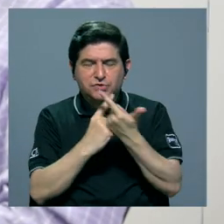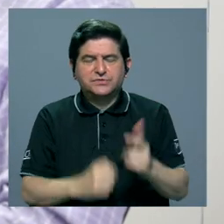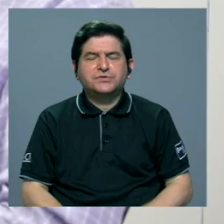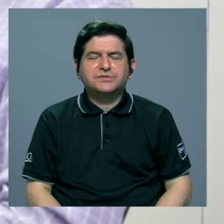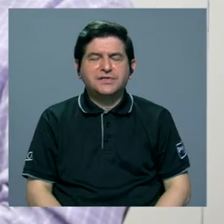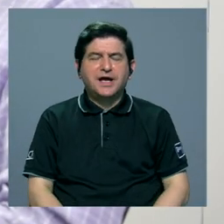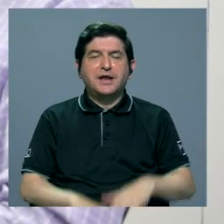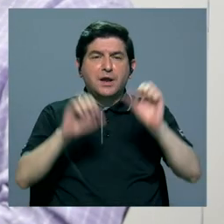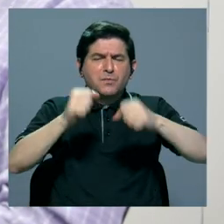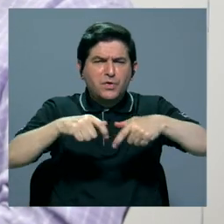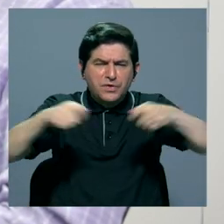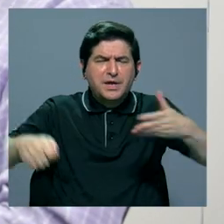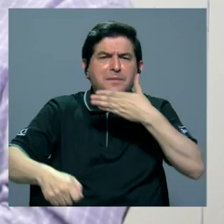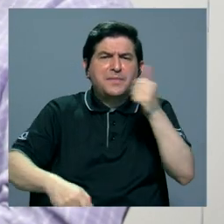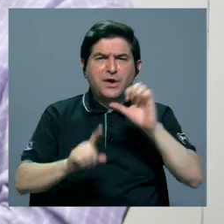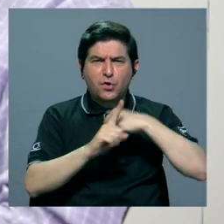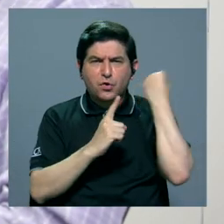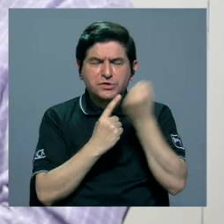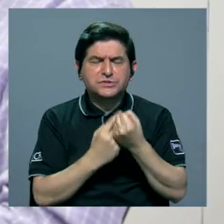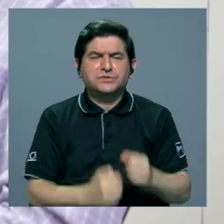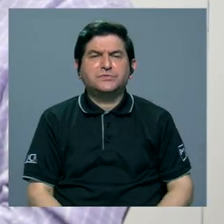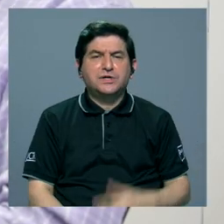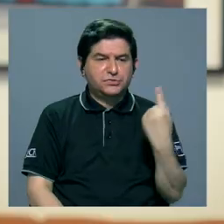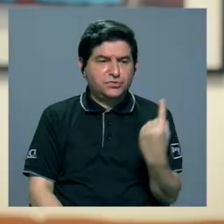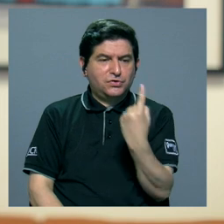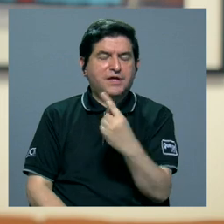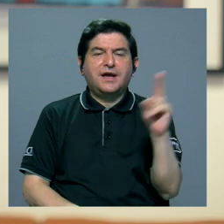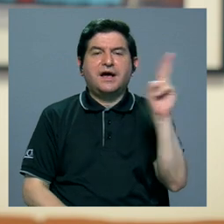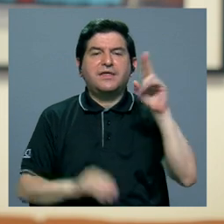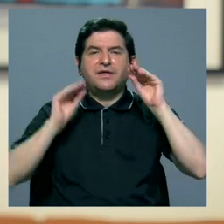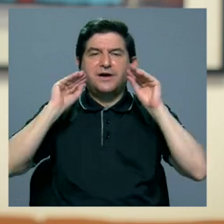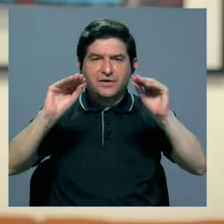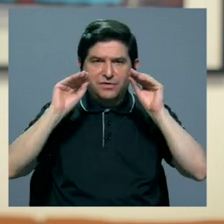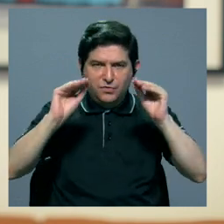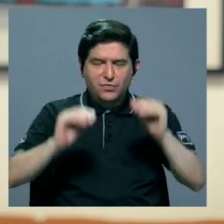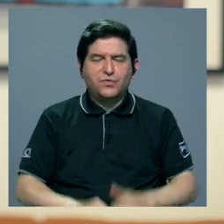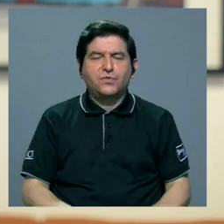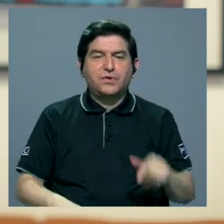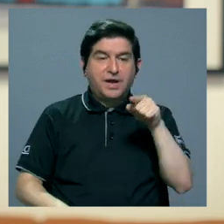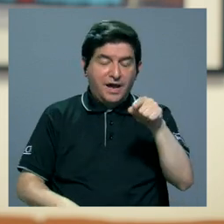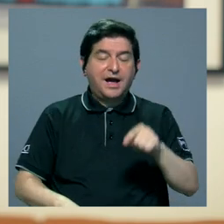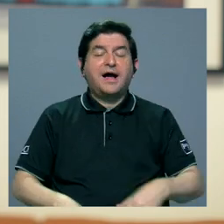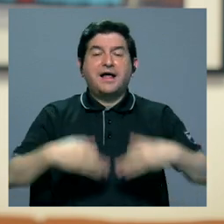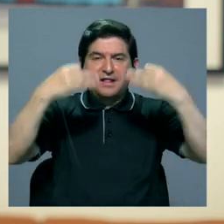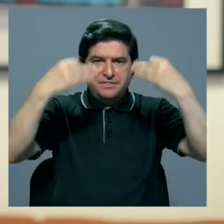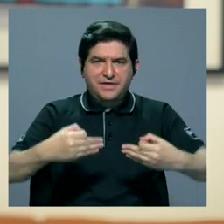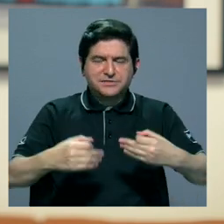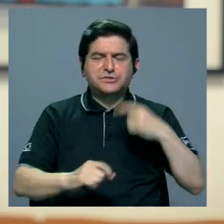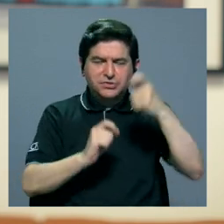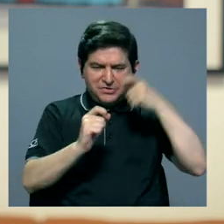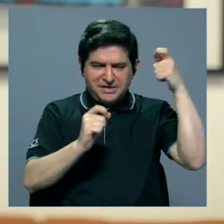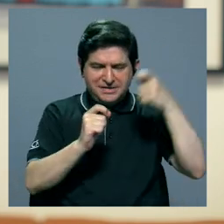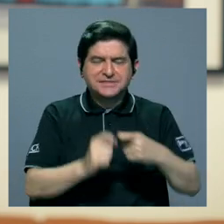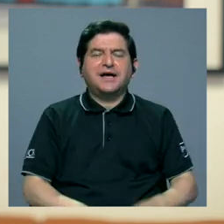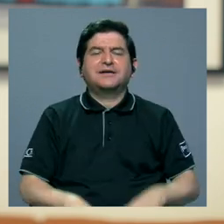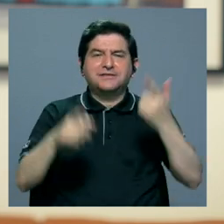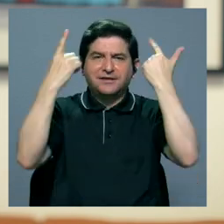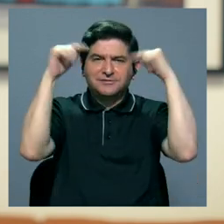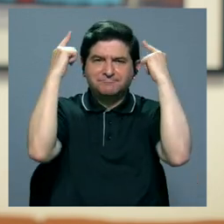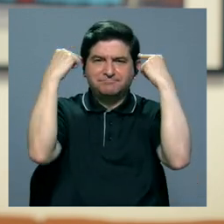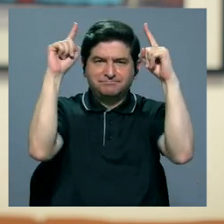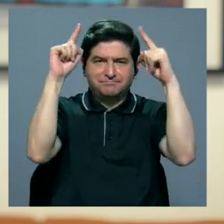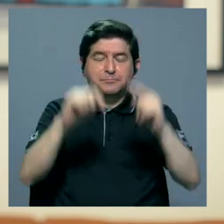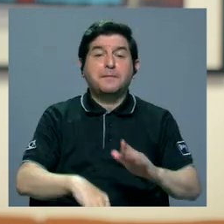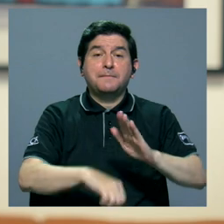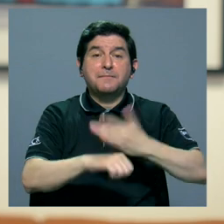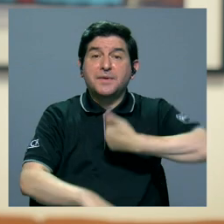administración para poder medir mejor el estado situacional de cada una de las unidades académicas y con base en eso tomar decisiones más pertinentes y